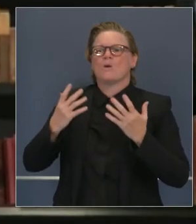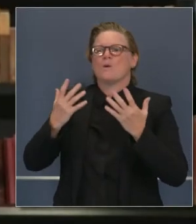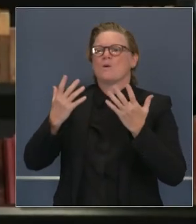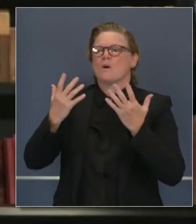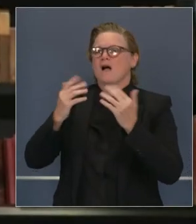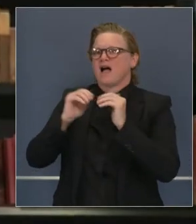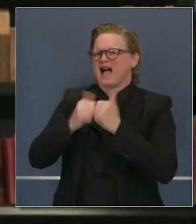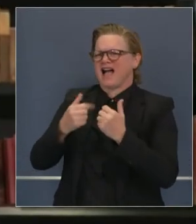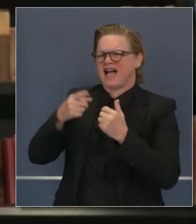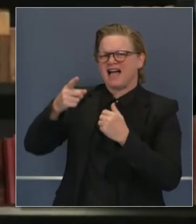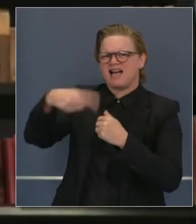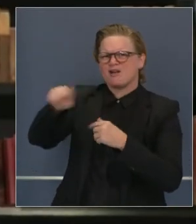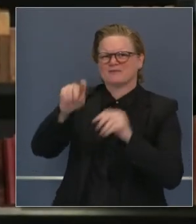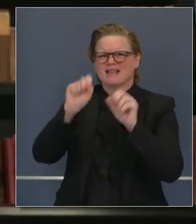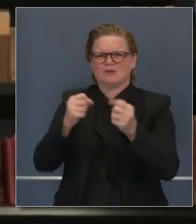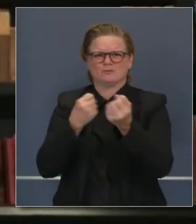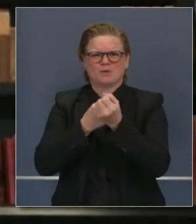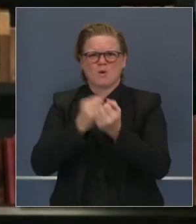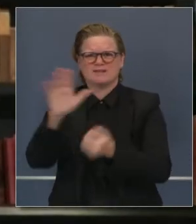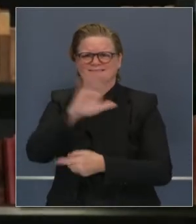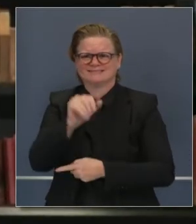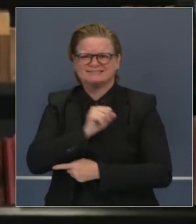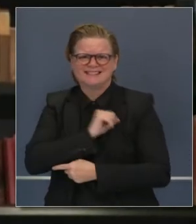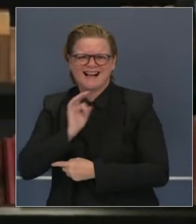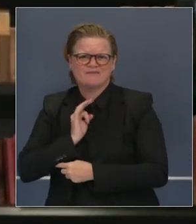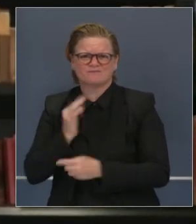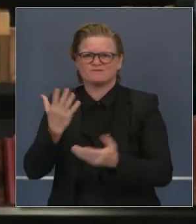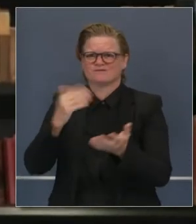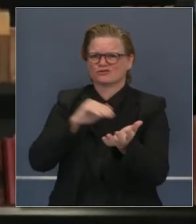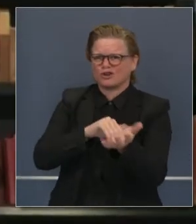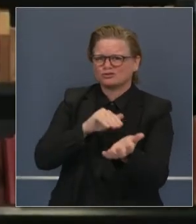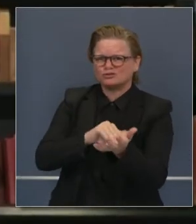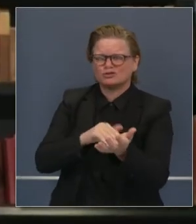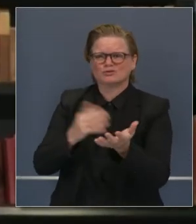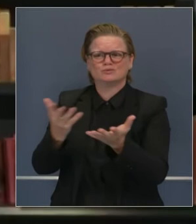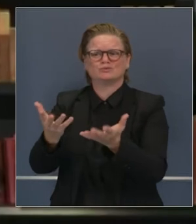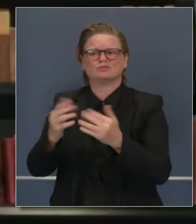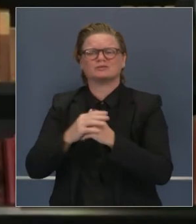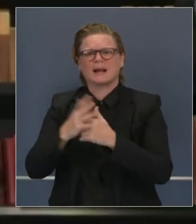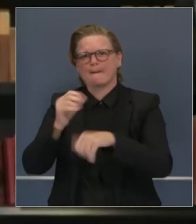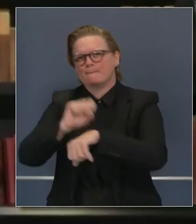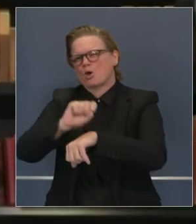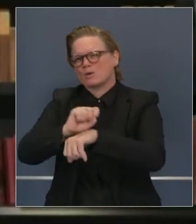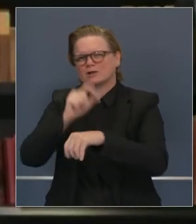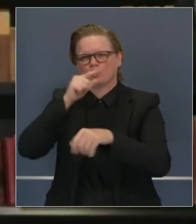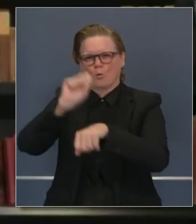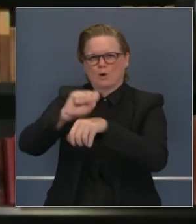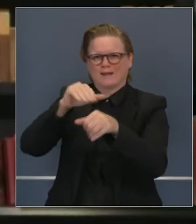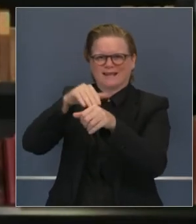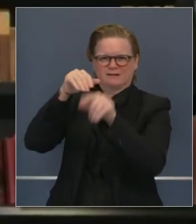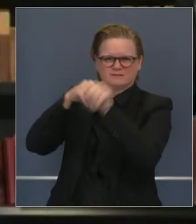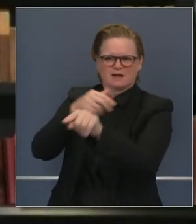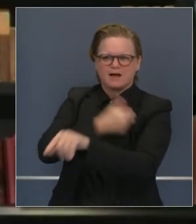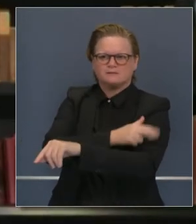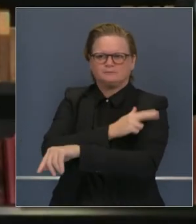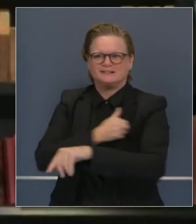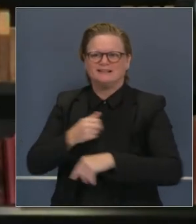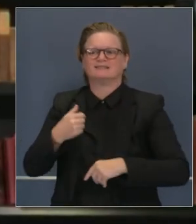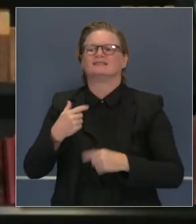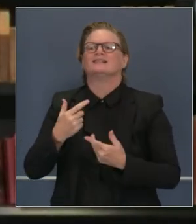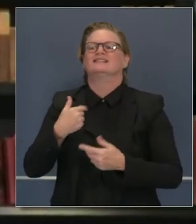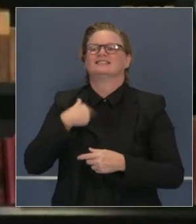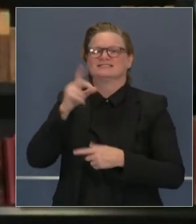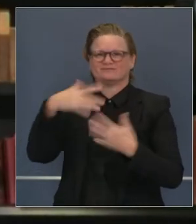atención a primeros socorritos. Y tenemos nuevas reglas y reglamentos sobre pruebas que acaban de entrar en vigor para dar apoyo y